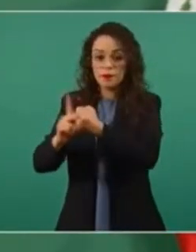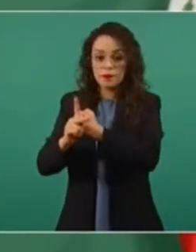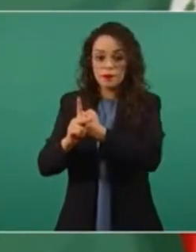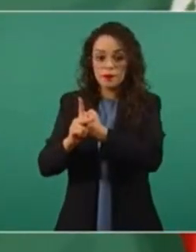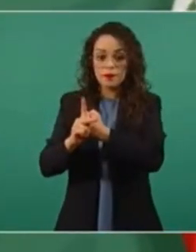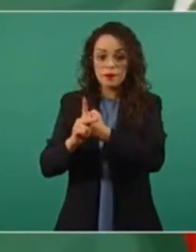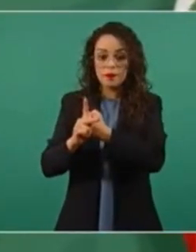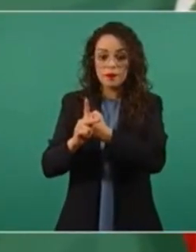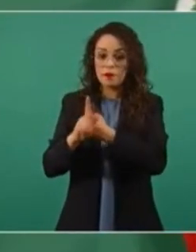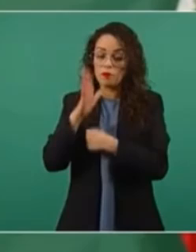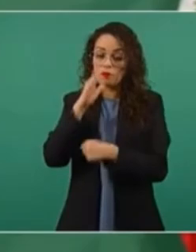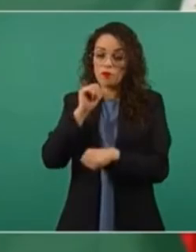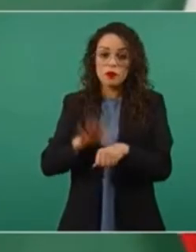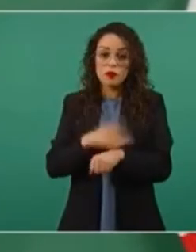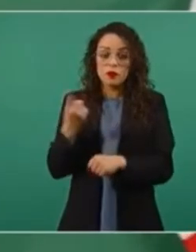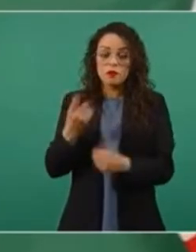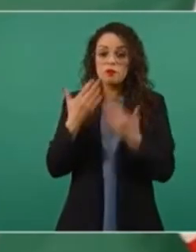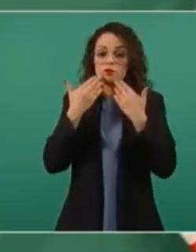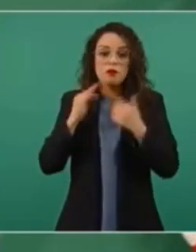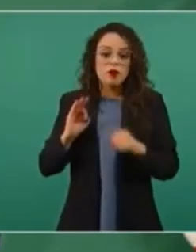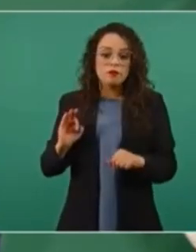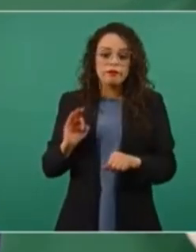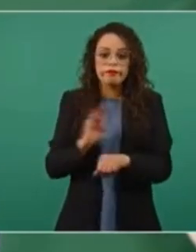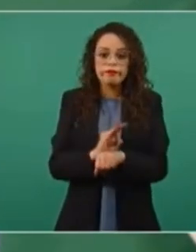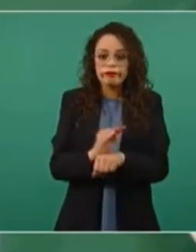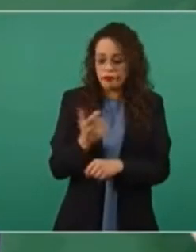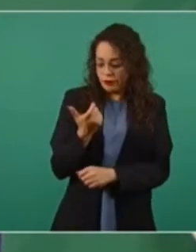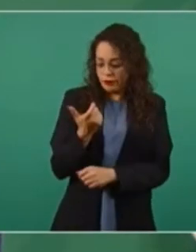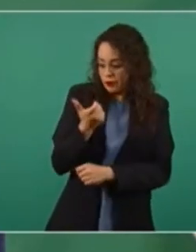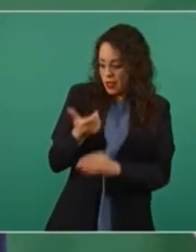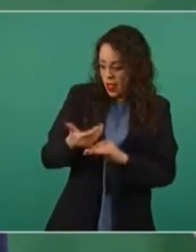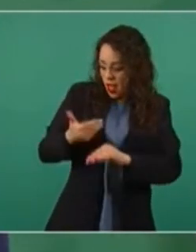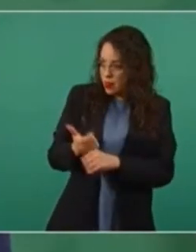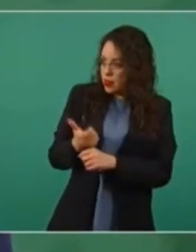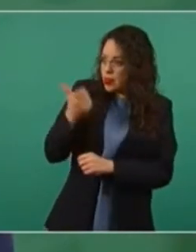el respaldo financiero.